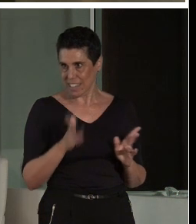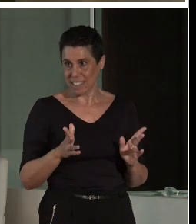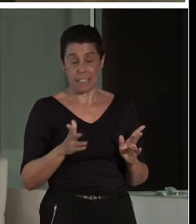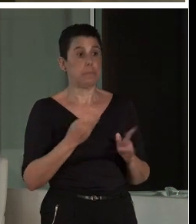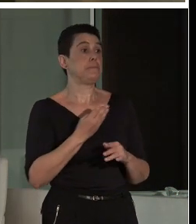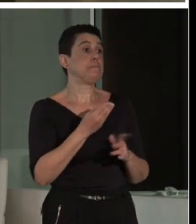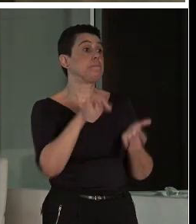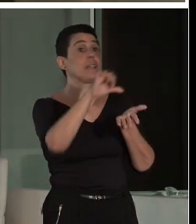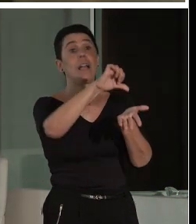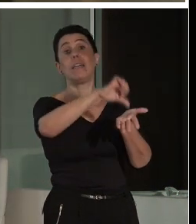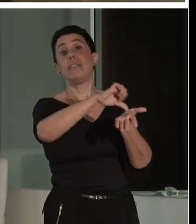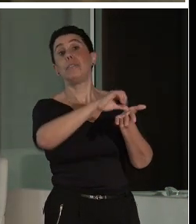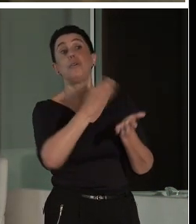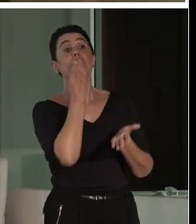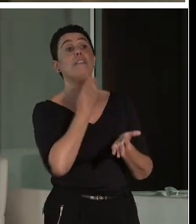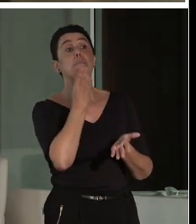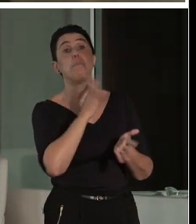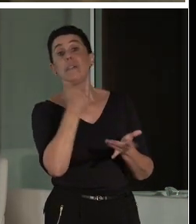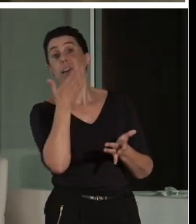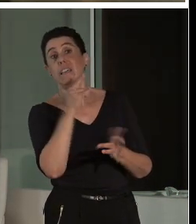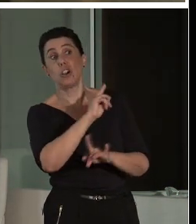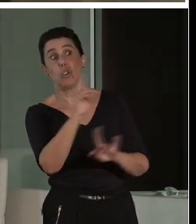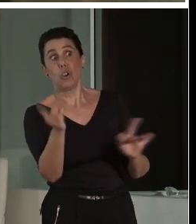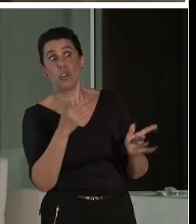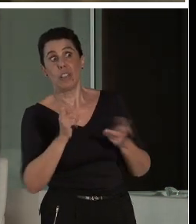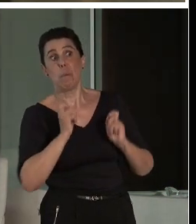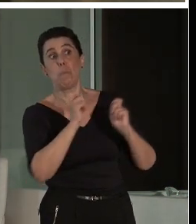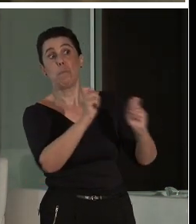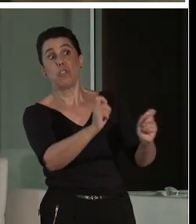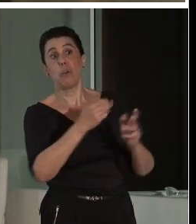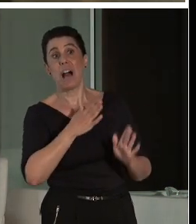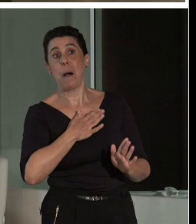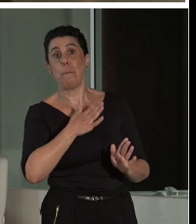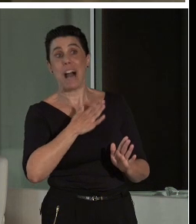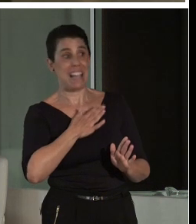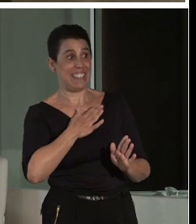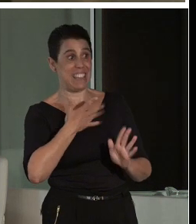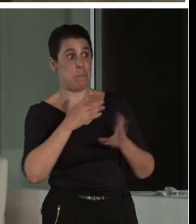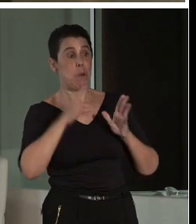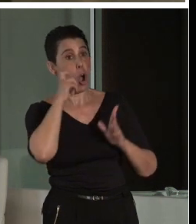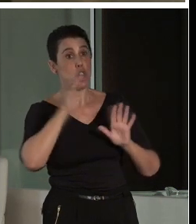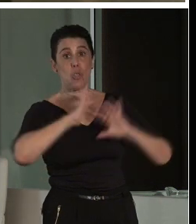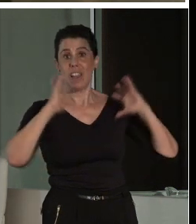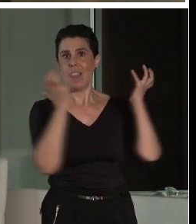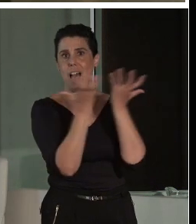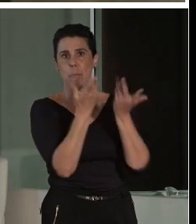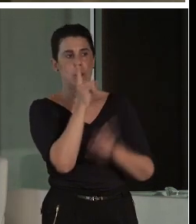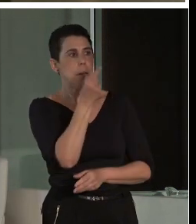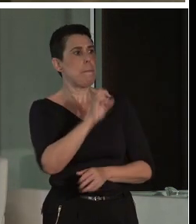Mérida, para los que no la conozcan, bueno, fue declarada Patrimonio de la Humanidad, el Conjunto Arqueológico de Mérida, en 1993.